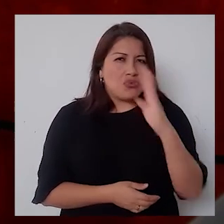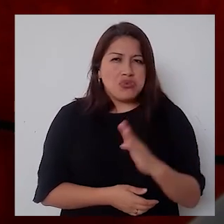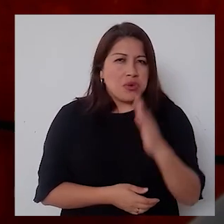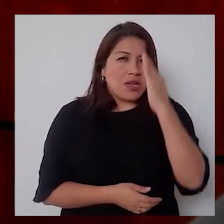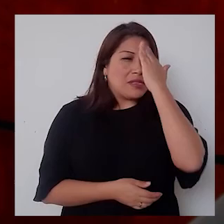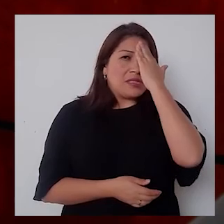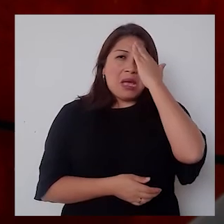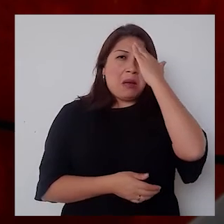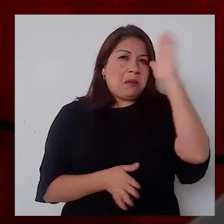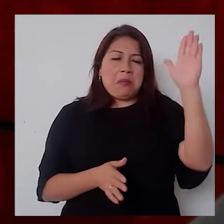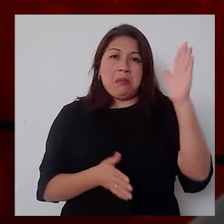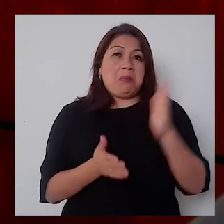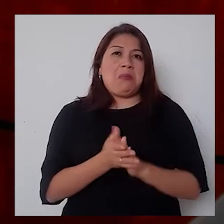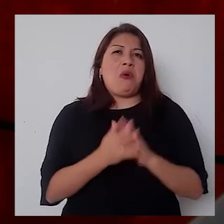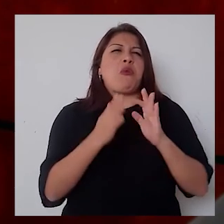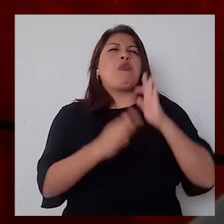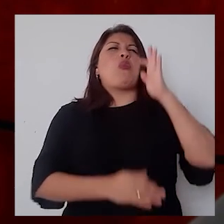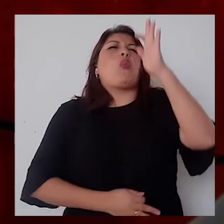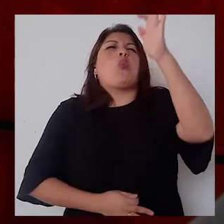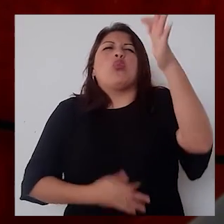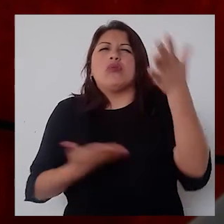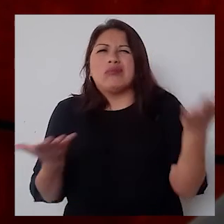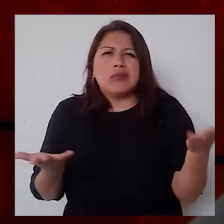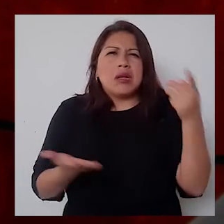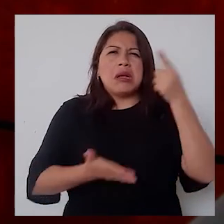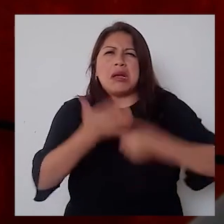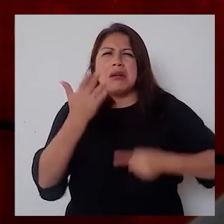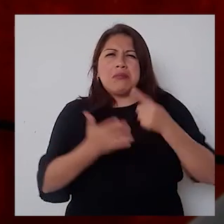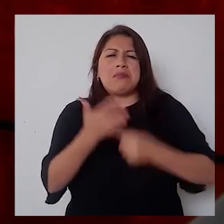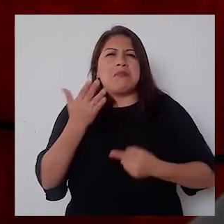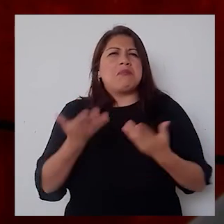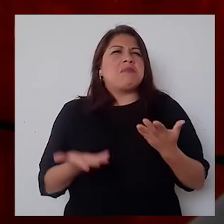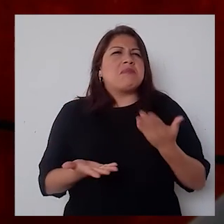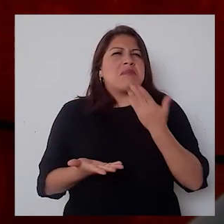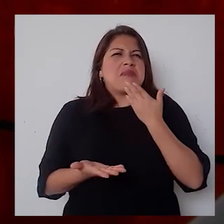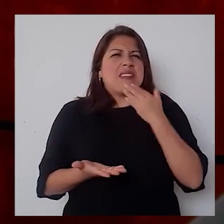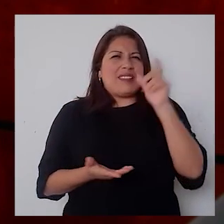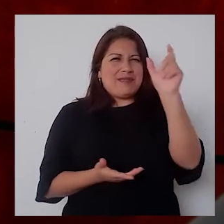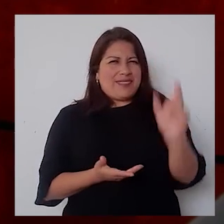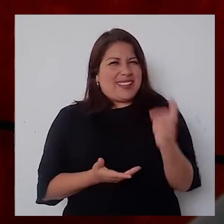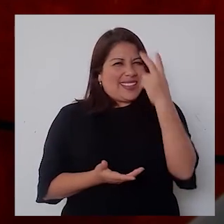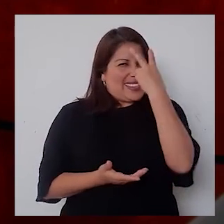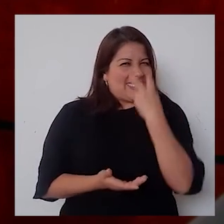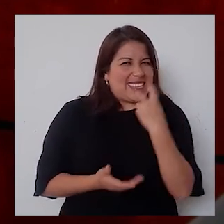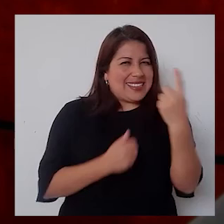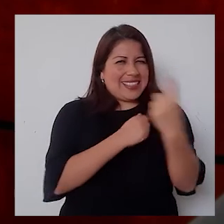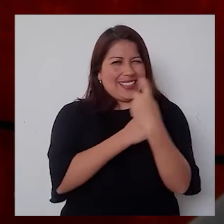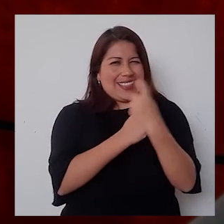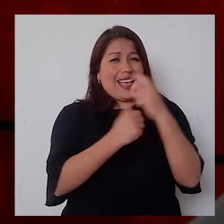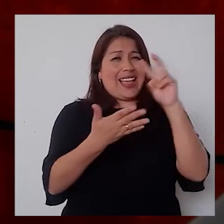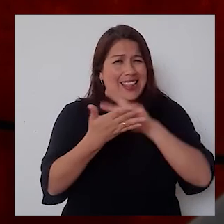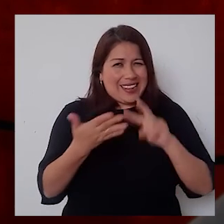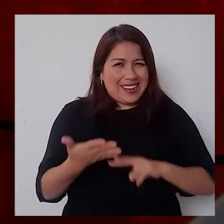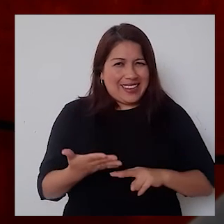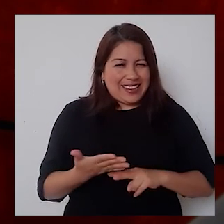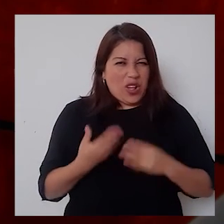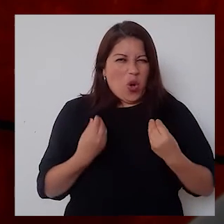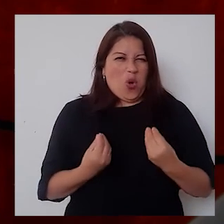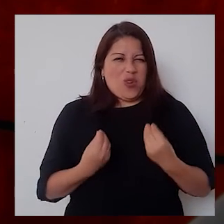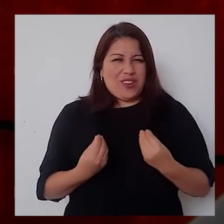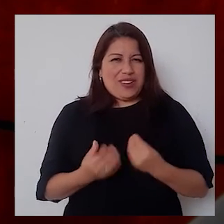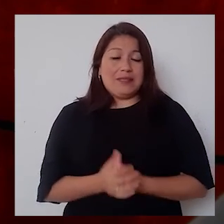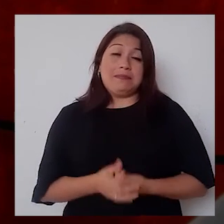en el futuro nos tiene deparado que un invidente nos enseñe a leer. Entonces, en tal sentido,